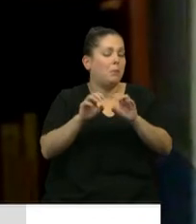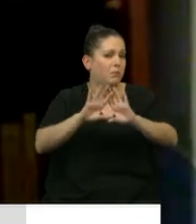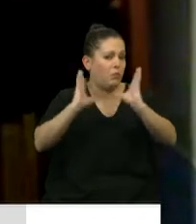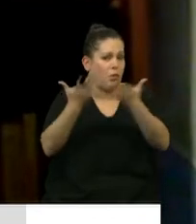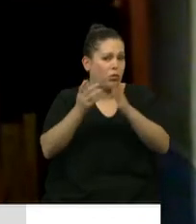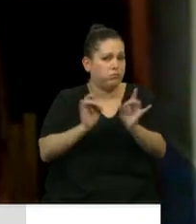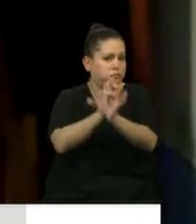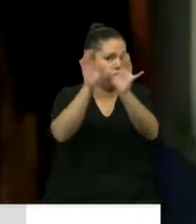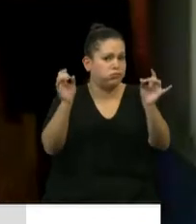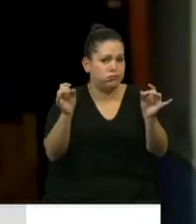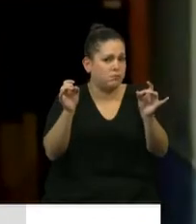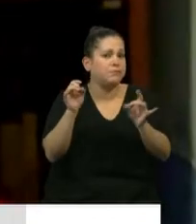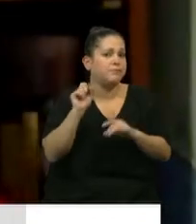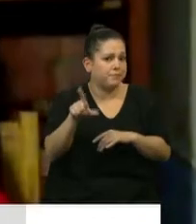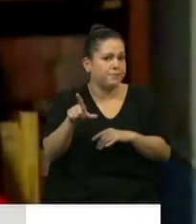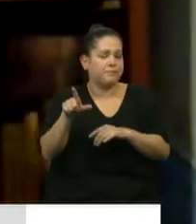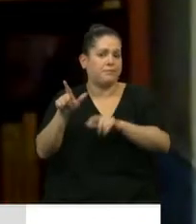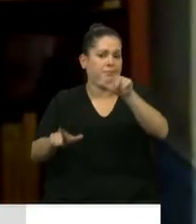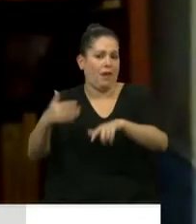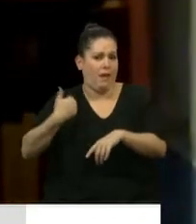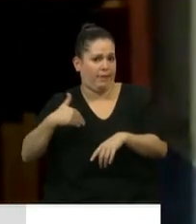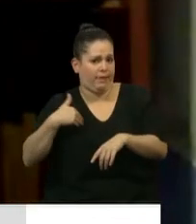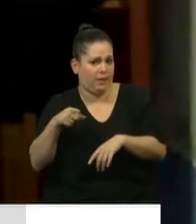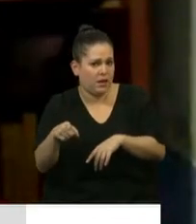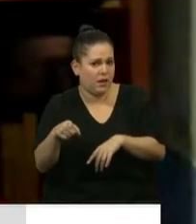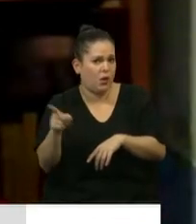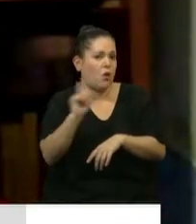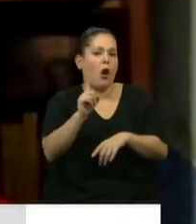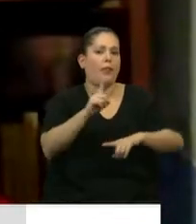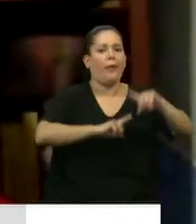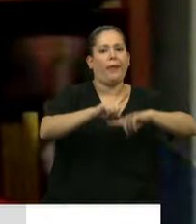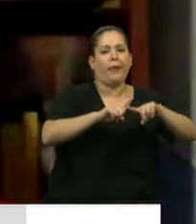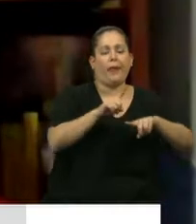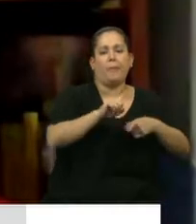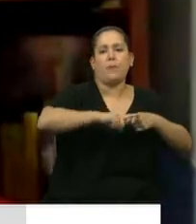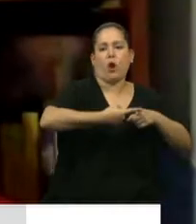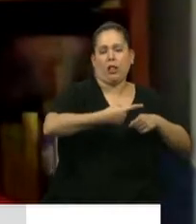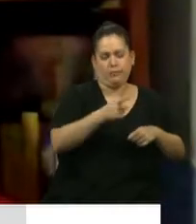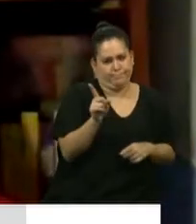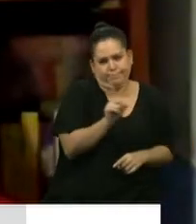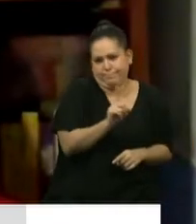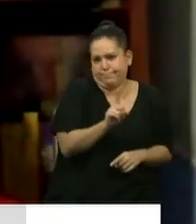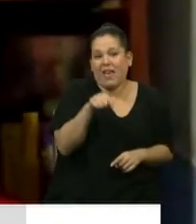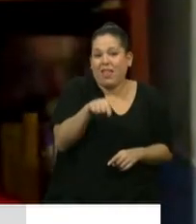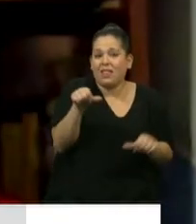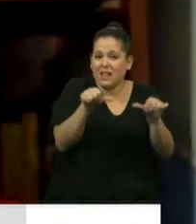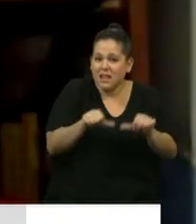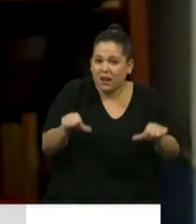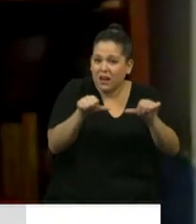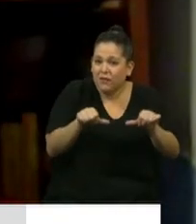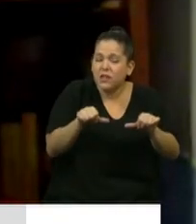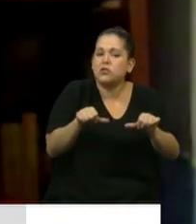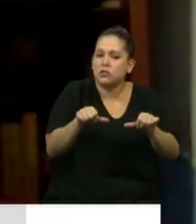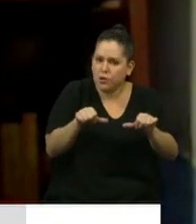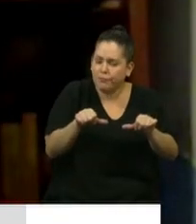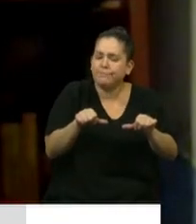de los argentinos de a pie, no de la dirigencia política. Este es un sacrificio que no está solamente